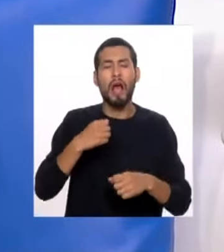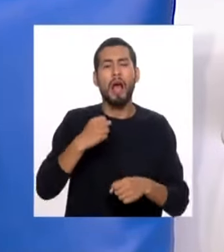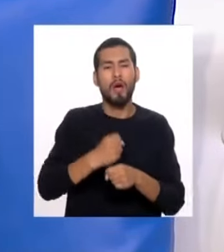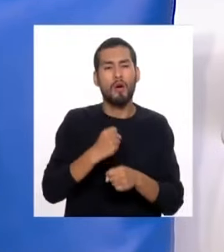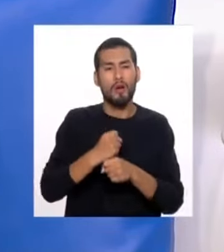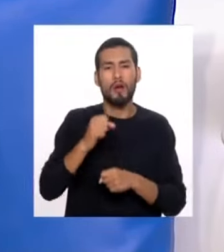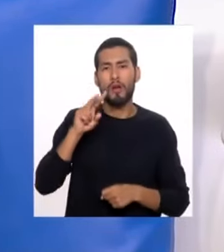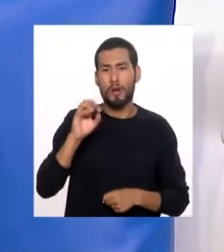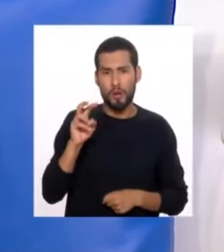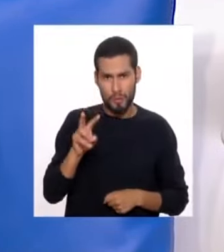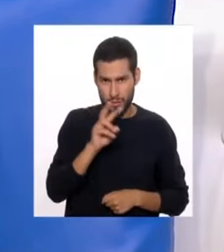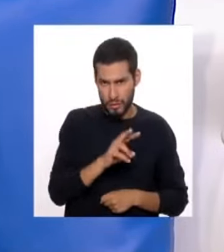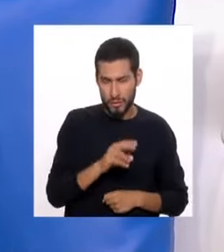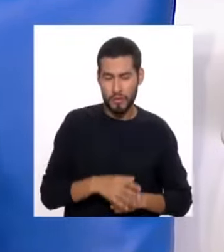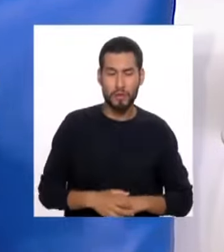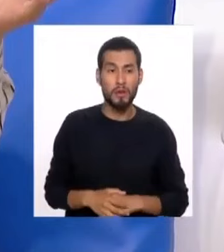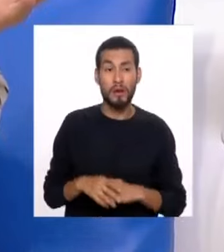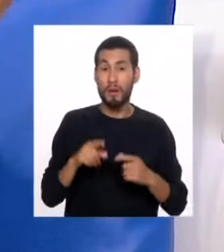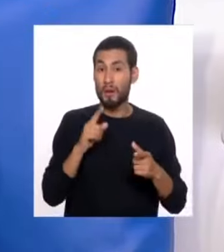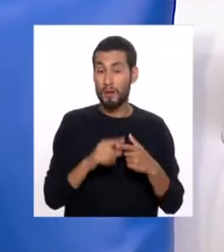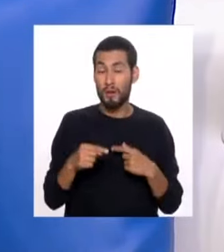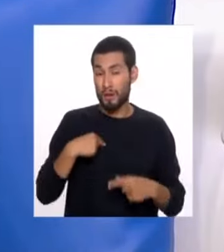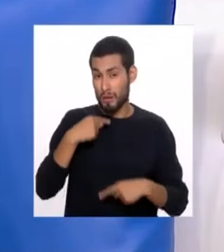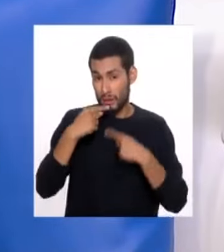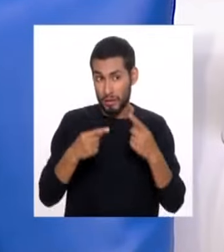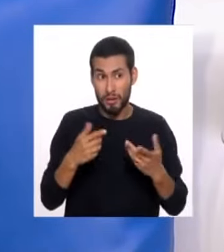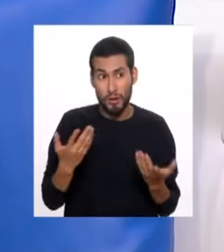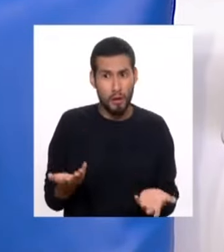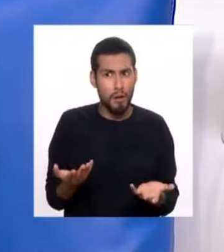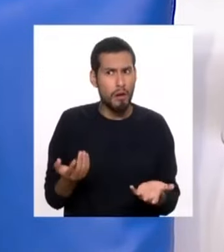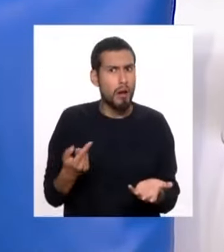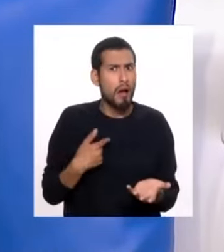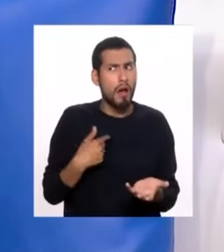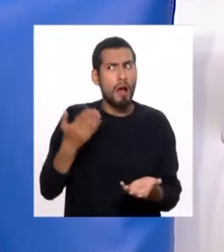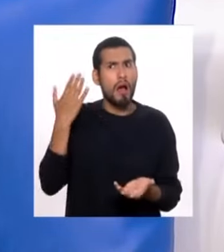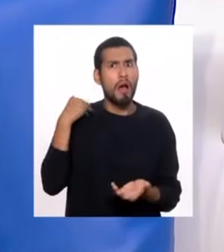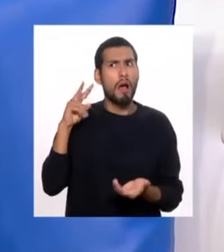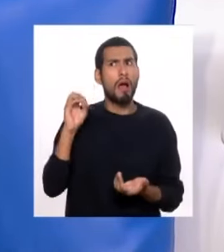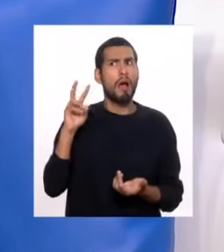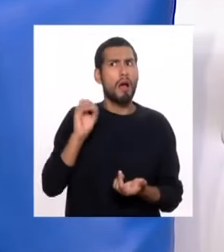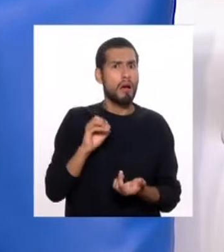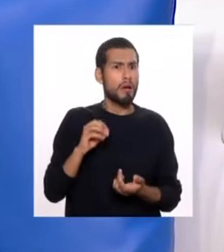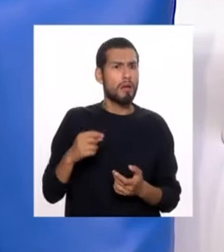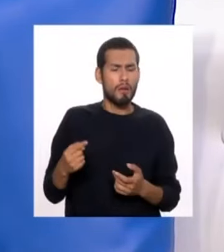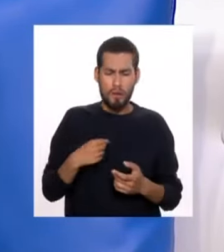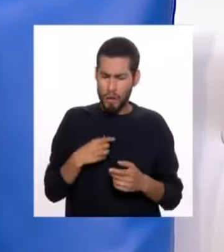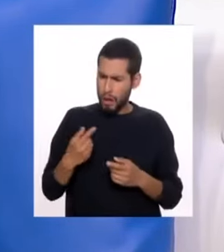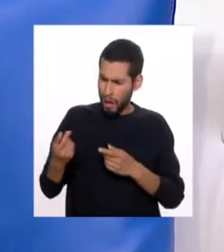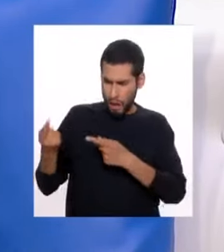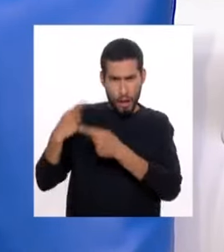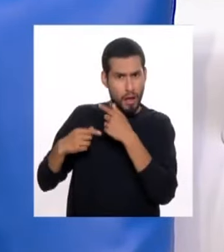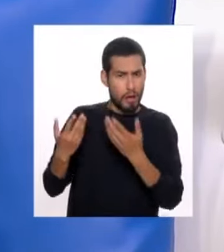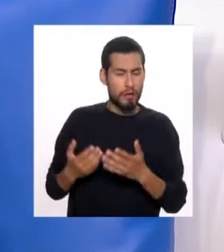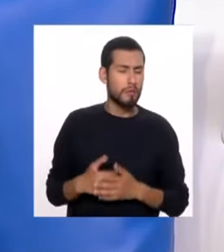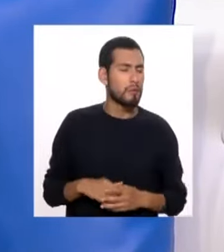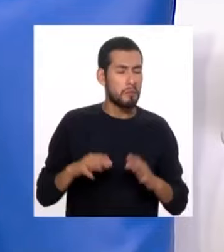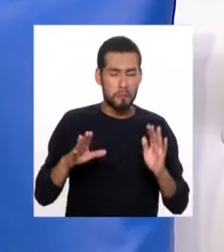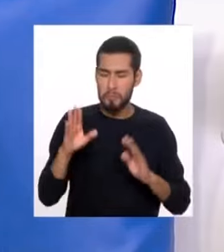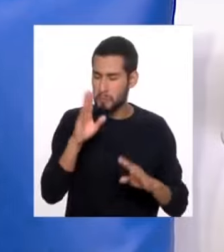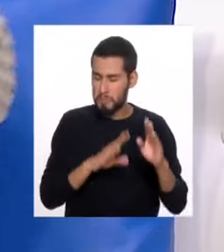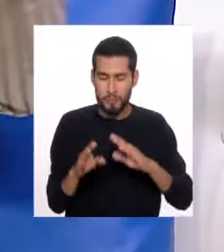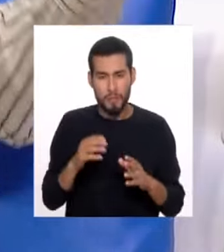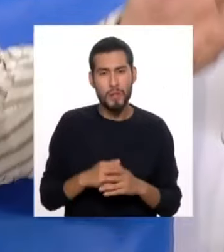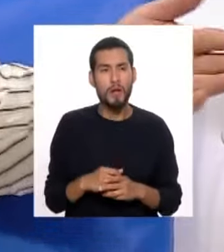del año 2022. Pero, como les había dicho, oye, dicen, oye, yo el 2020 seguramente tengo una devolución. No hay ningún problema.